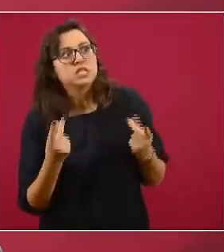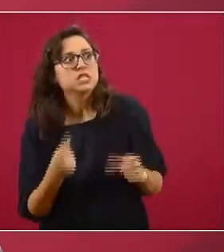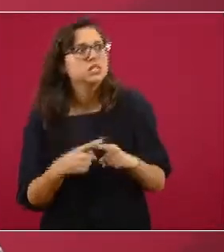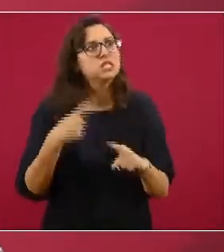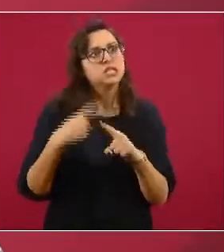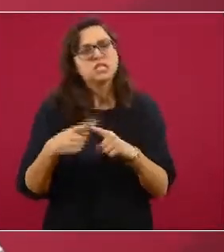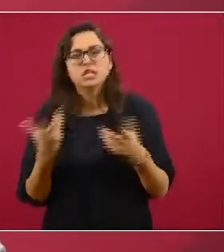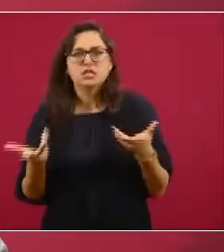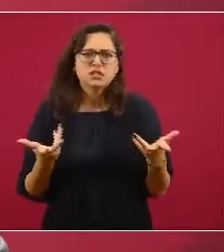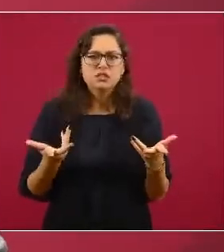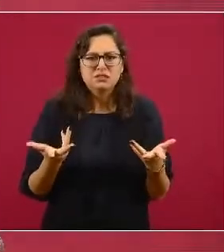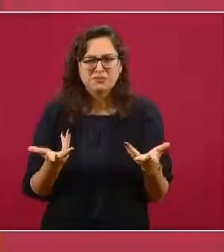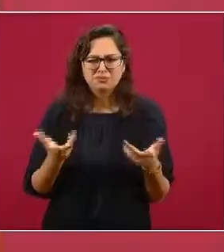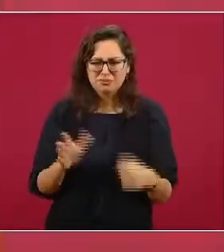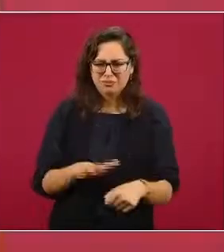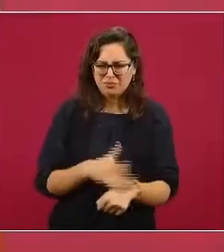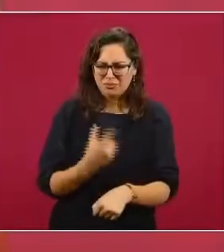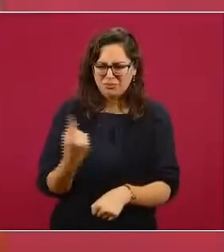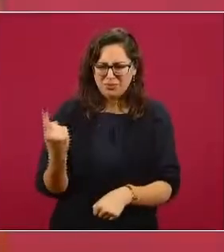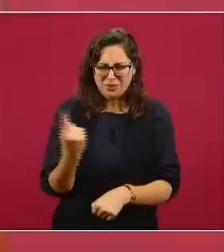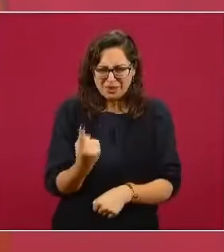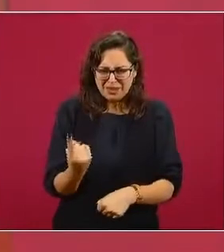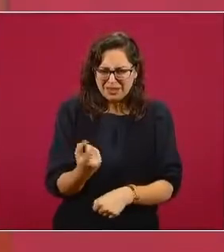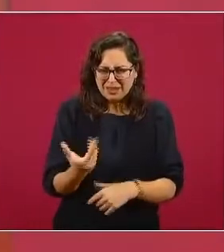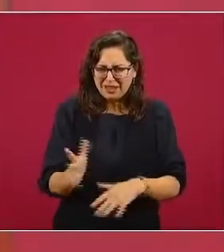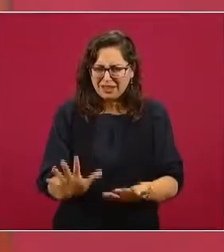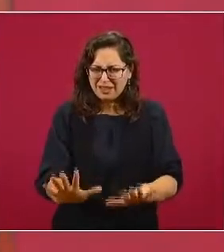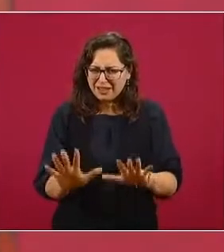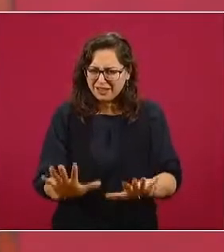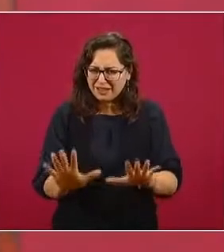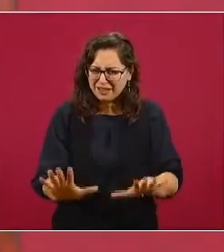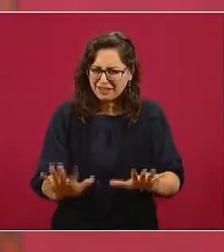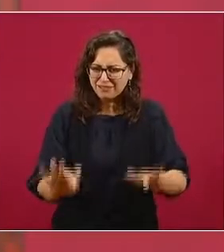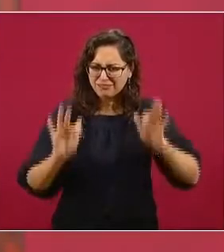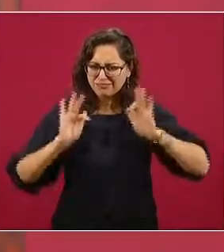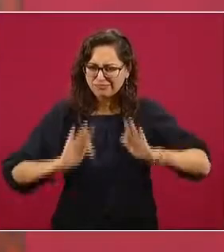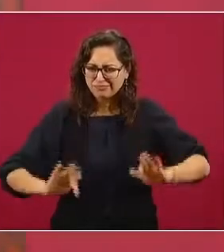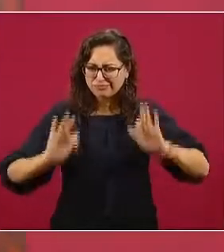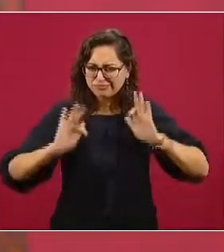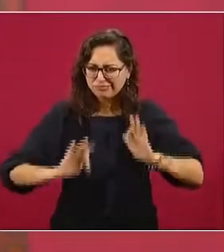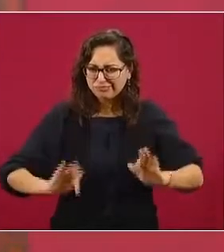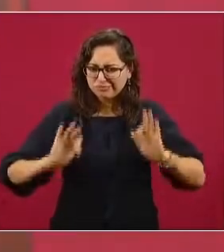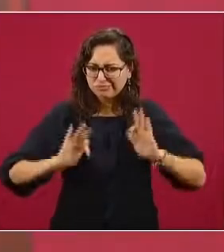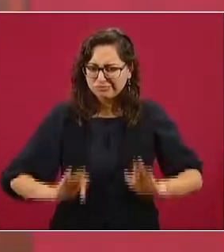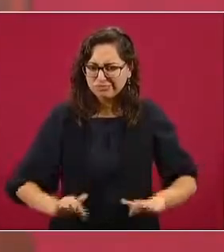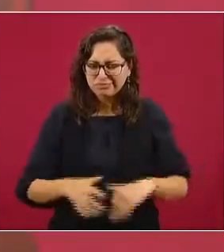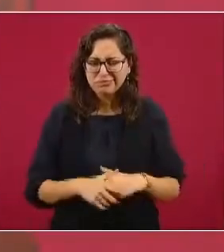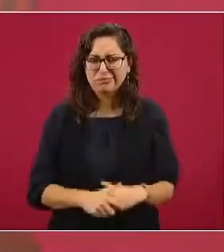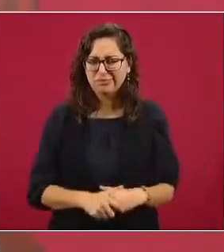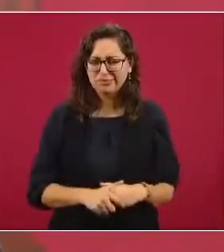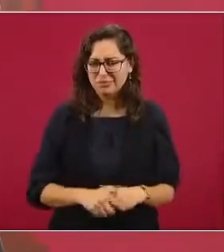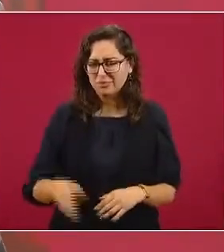prudencia? Claro, lo mismo, los